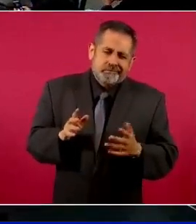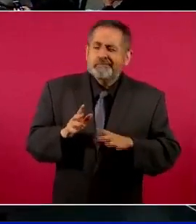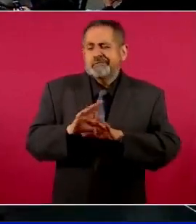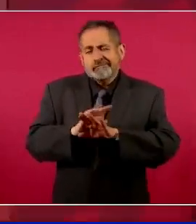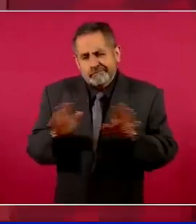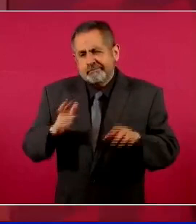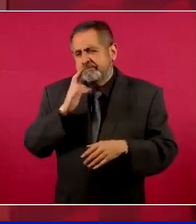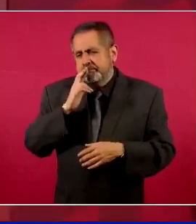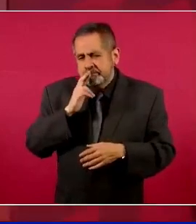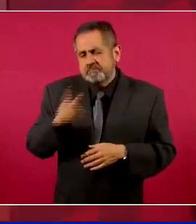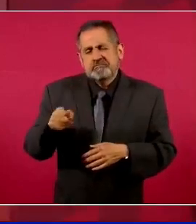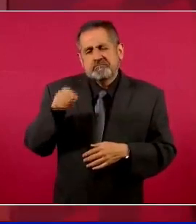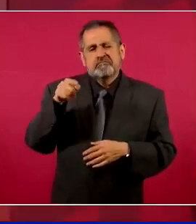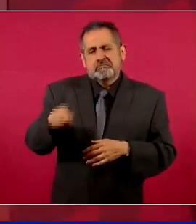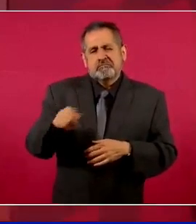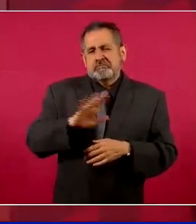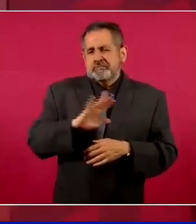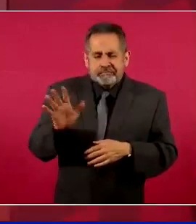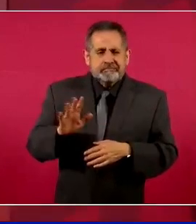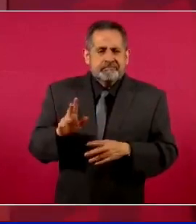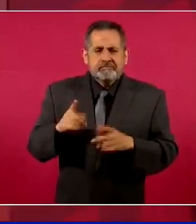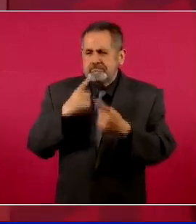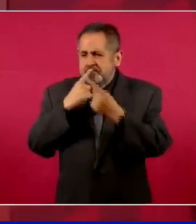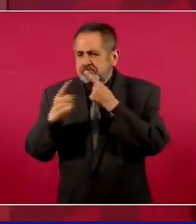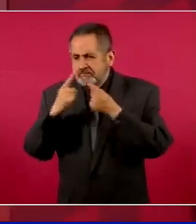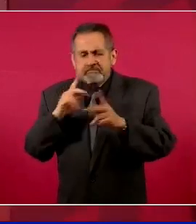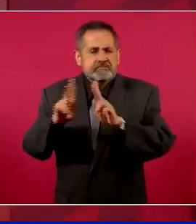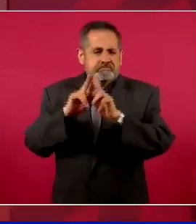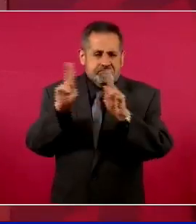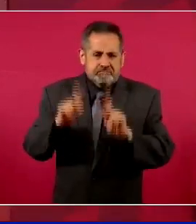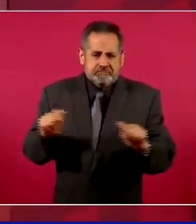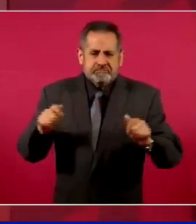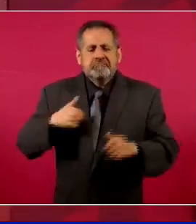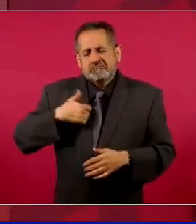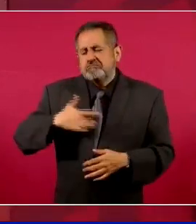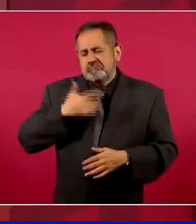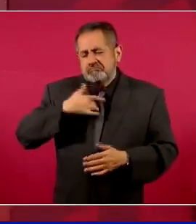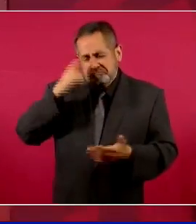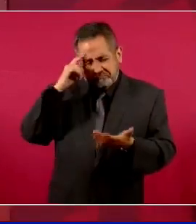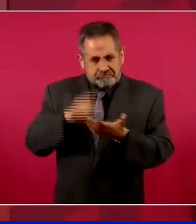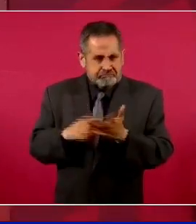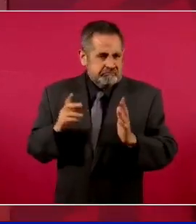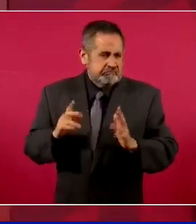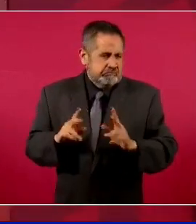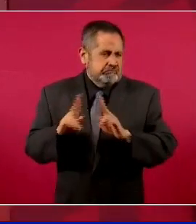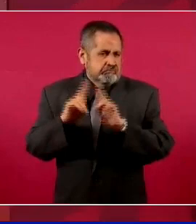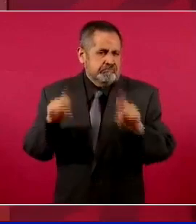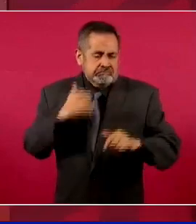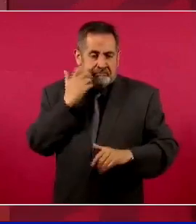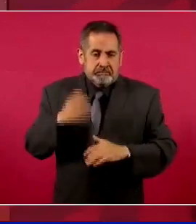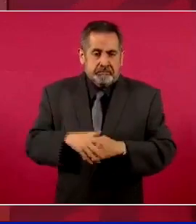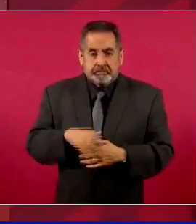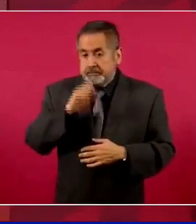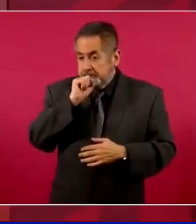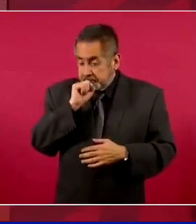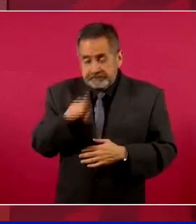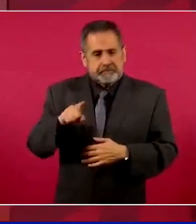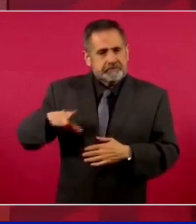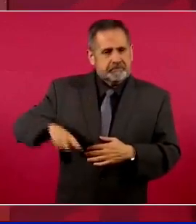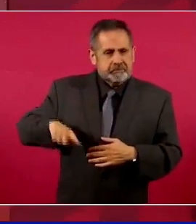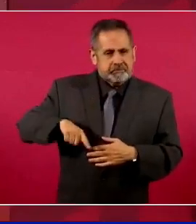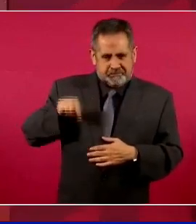favor de conseguir el diálogo para la paz, incluso los gobiernos.